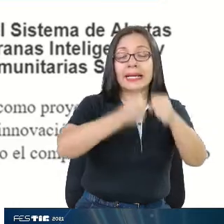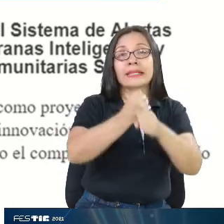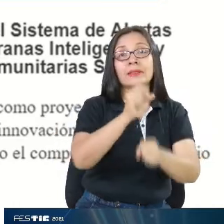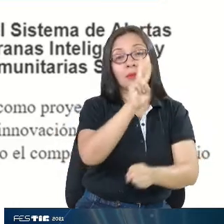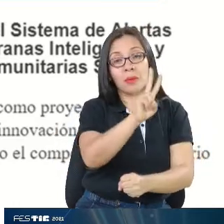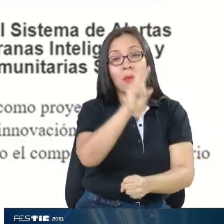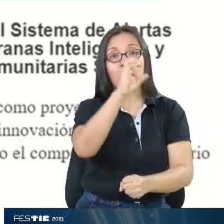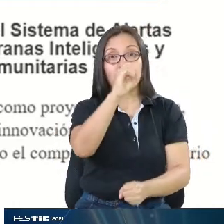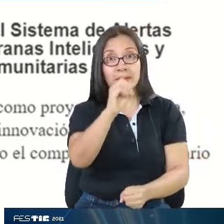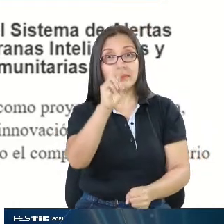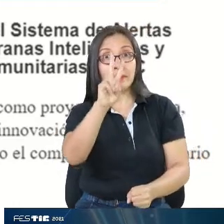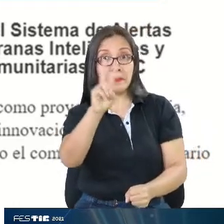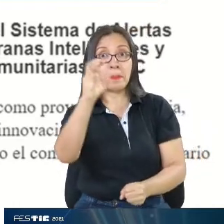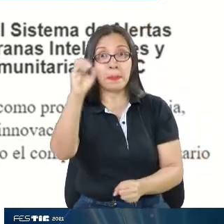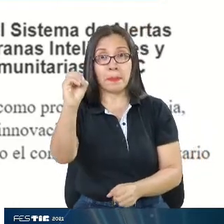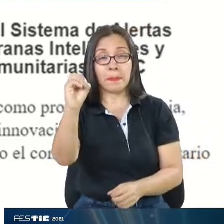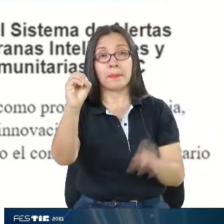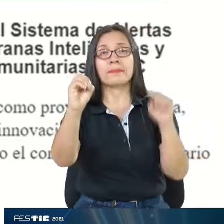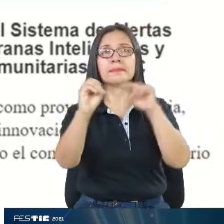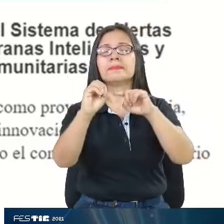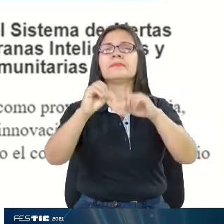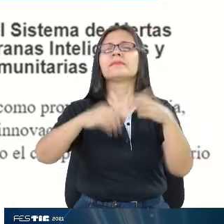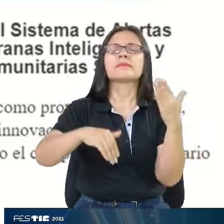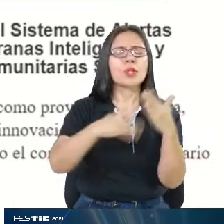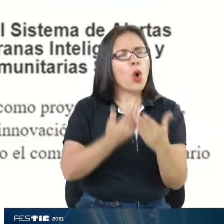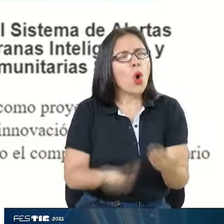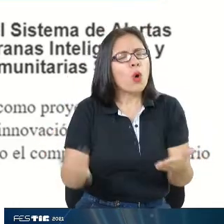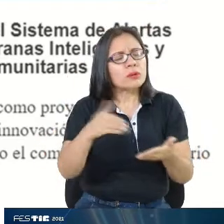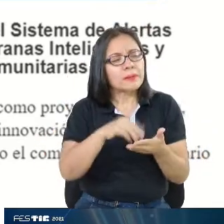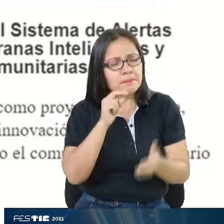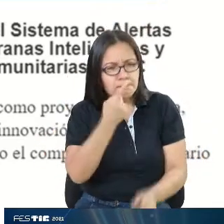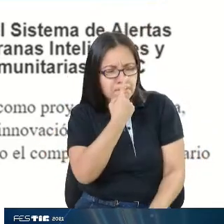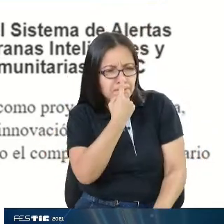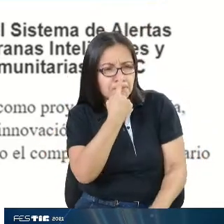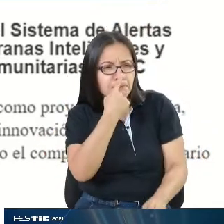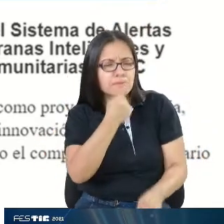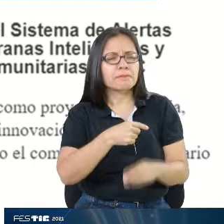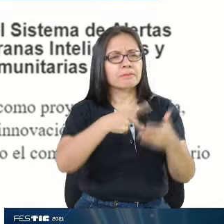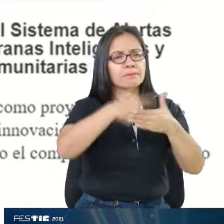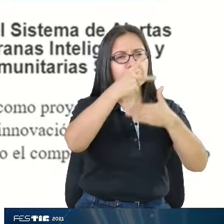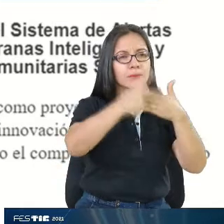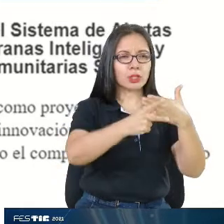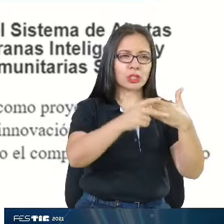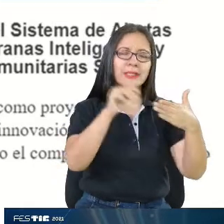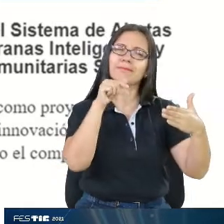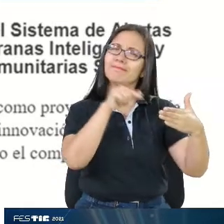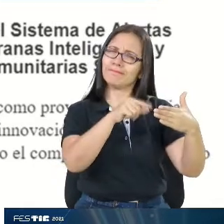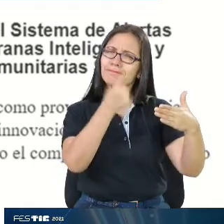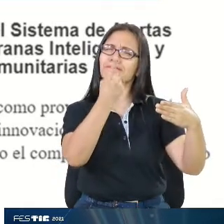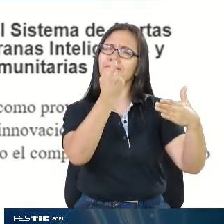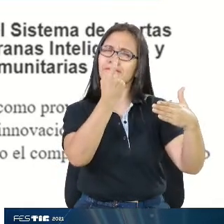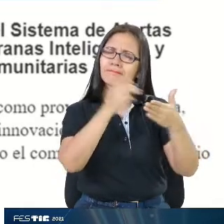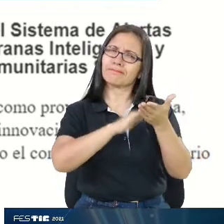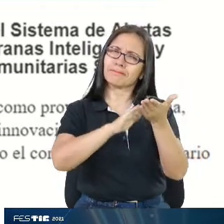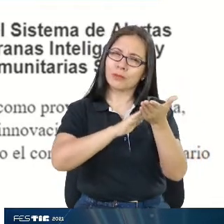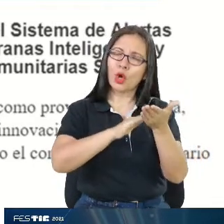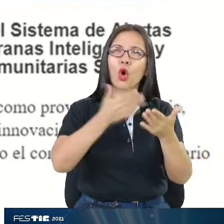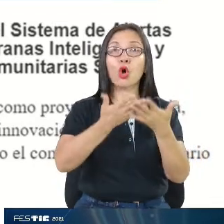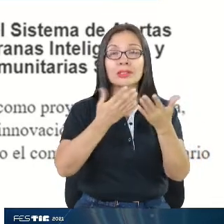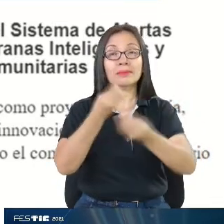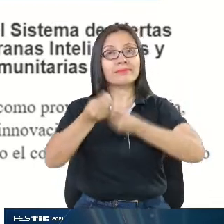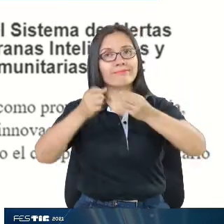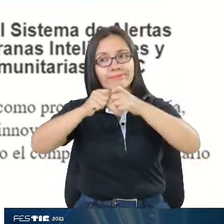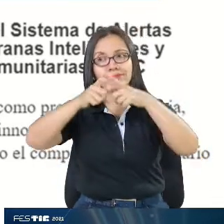revisión del proyecto y una reestructuración para potenciarlo, fortalecerlo y ampliarlo también a